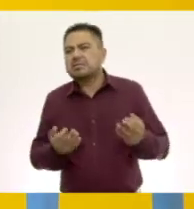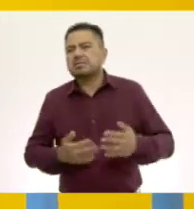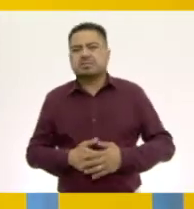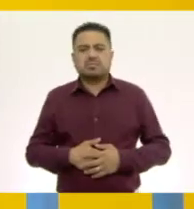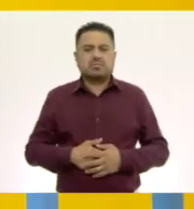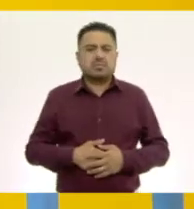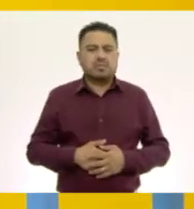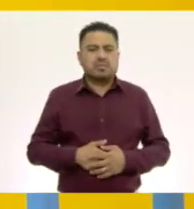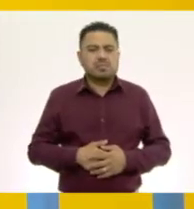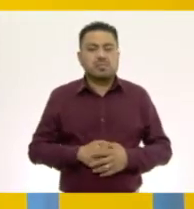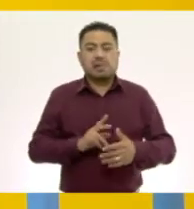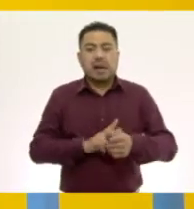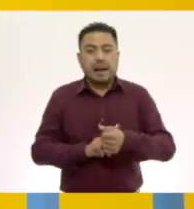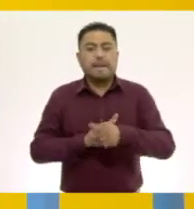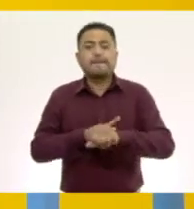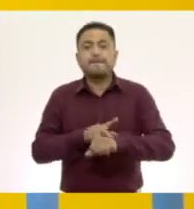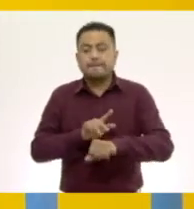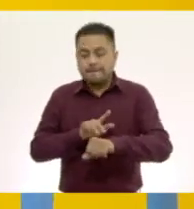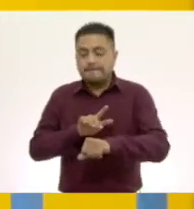La piel.